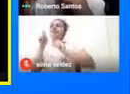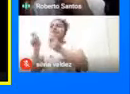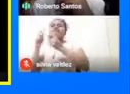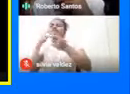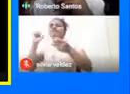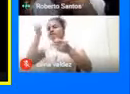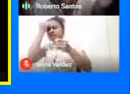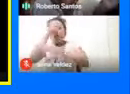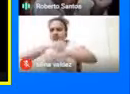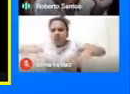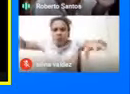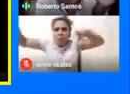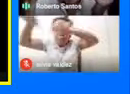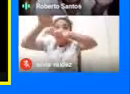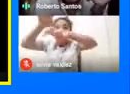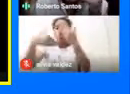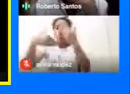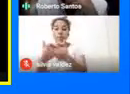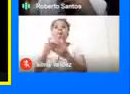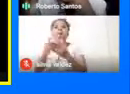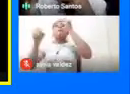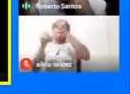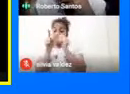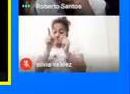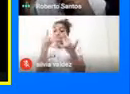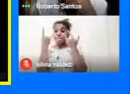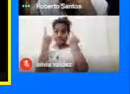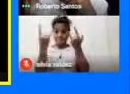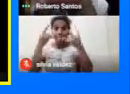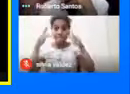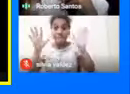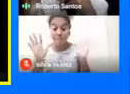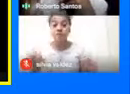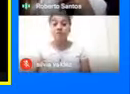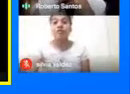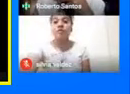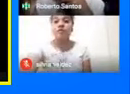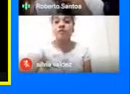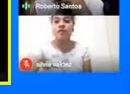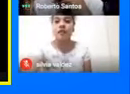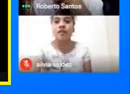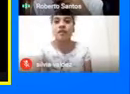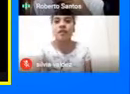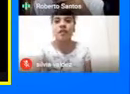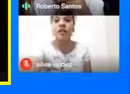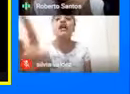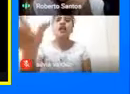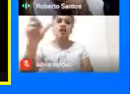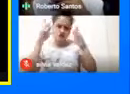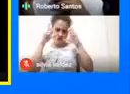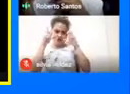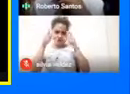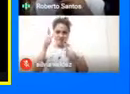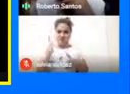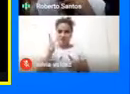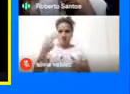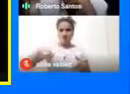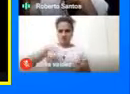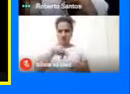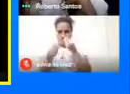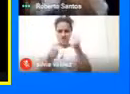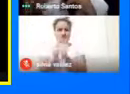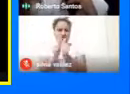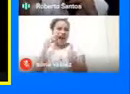Todo Pero además Hay una cosa muy interesante Bueno Estas son fotografías De las caminatas Que hemos hecho Con las